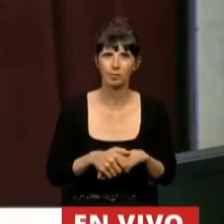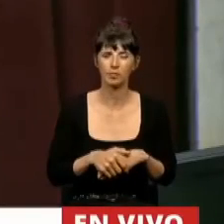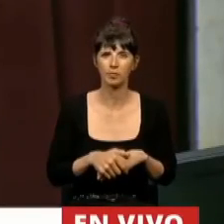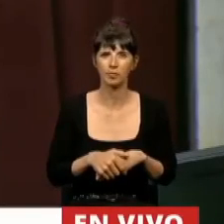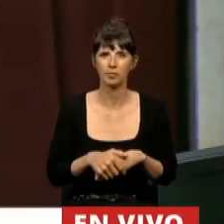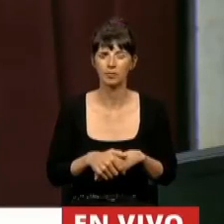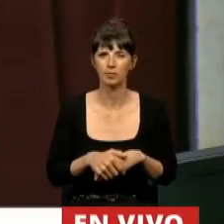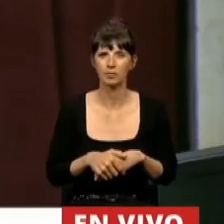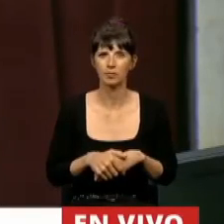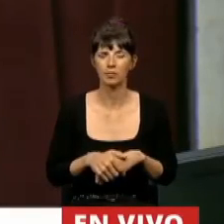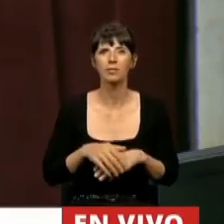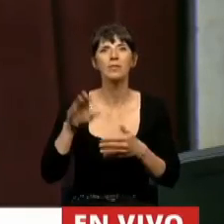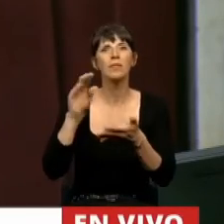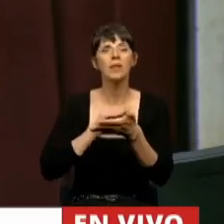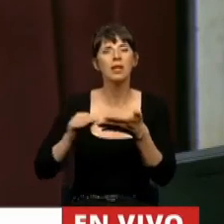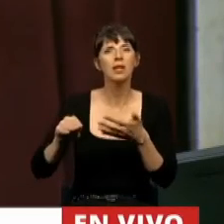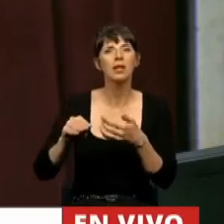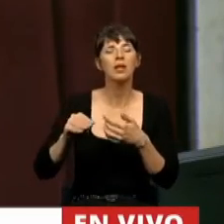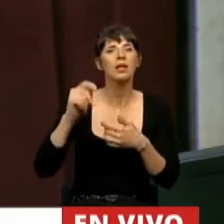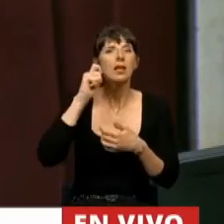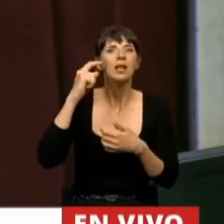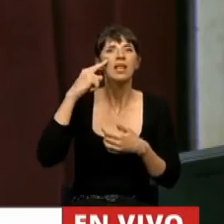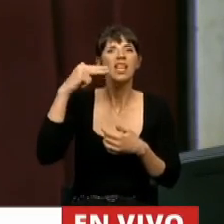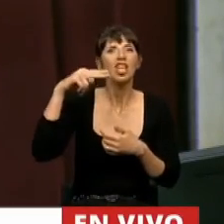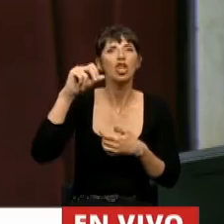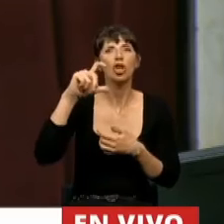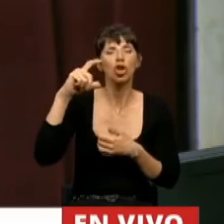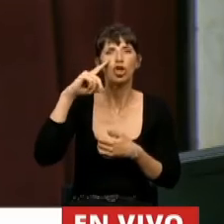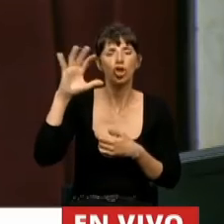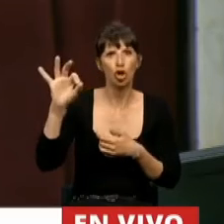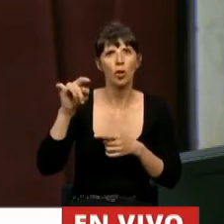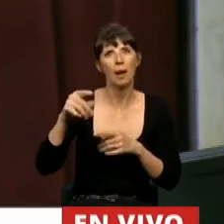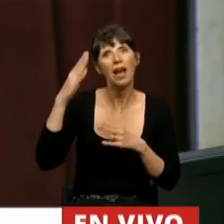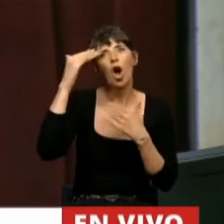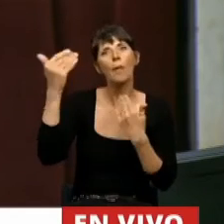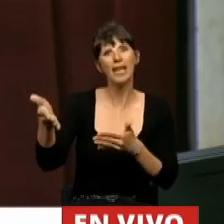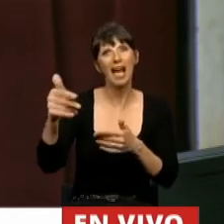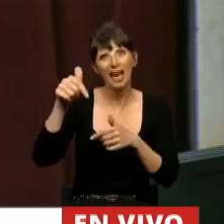La diputada Silvana Ginocchio para homenajear a Cien Años de la Radio.